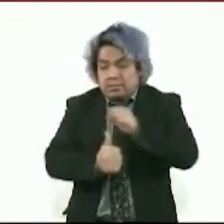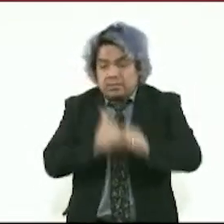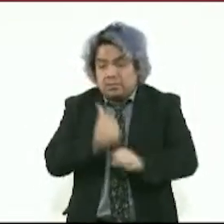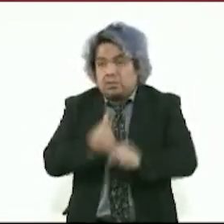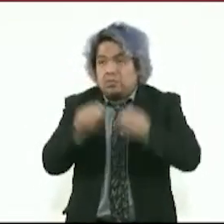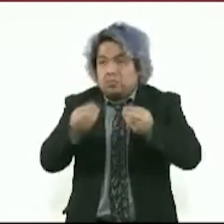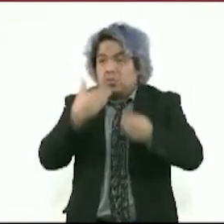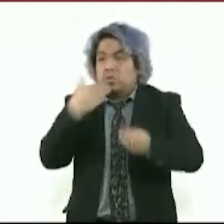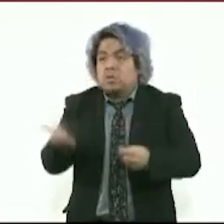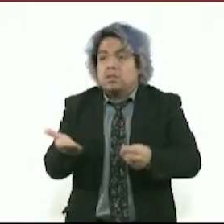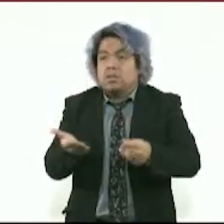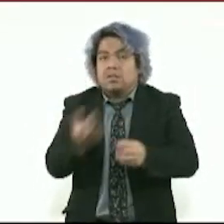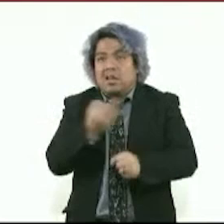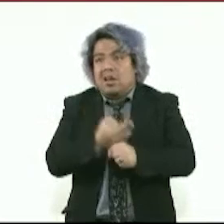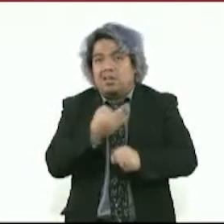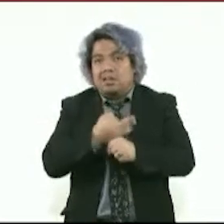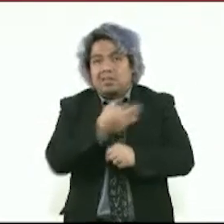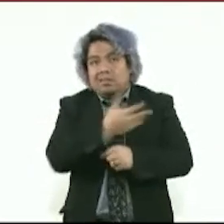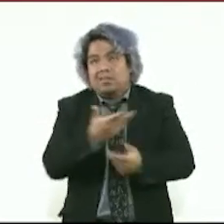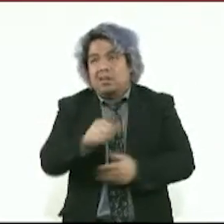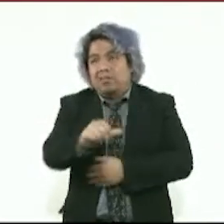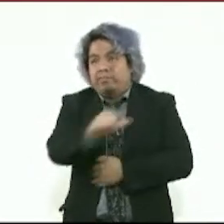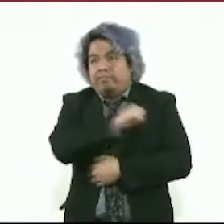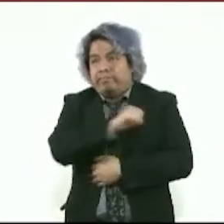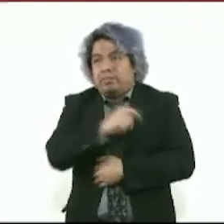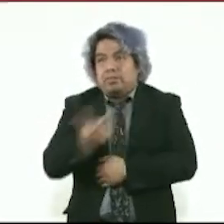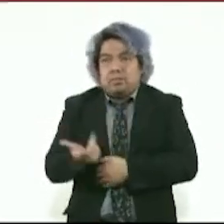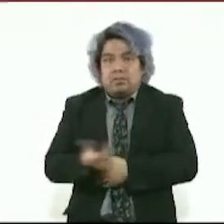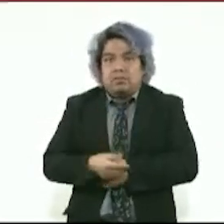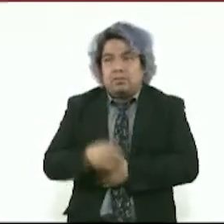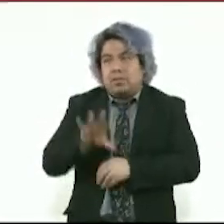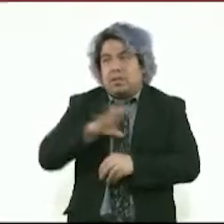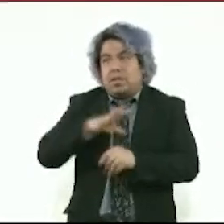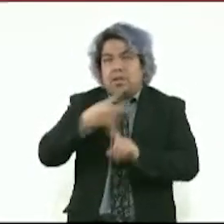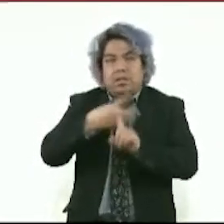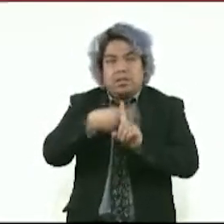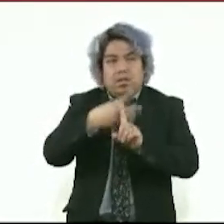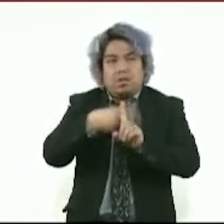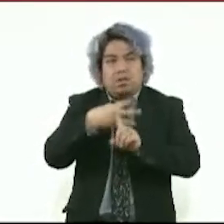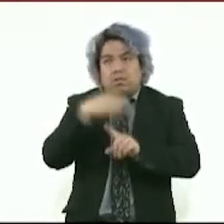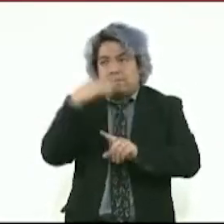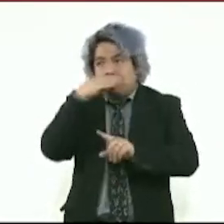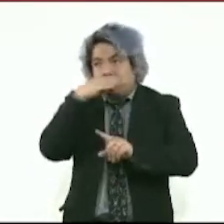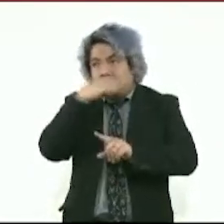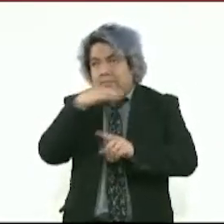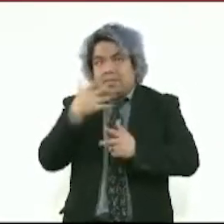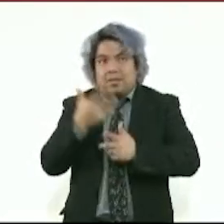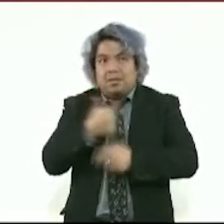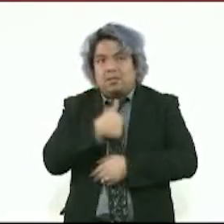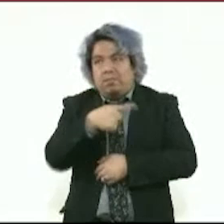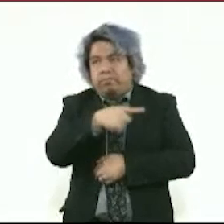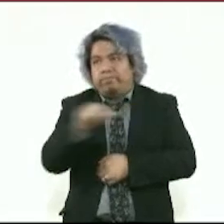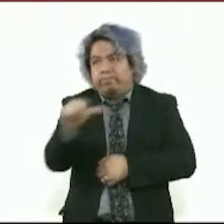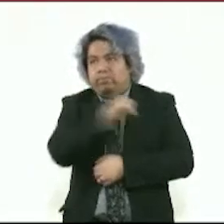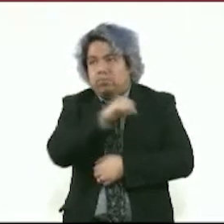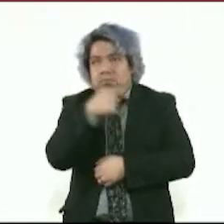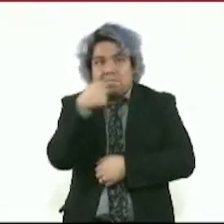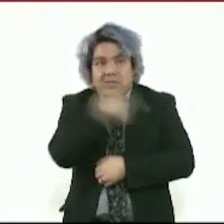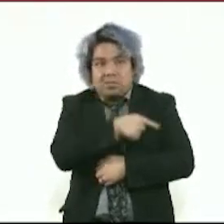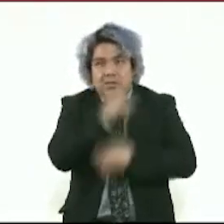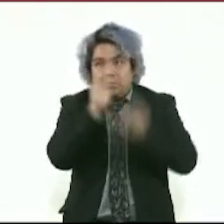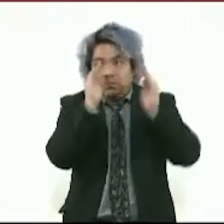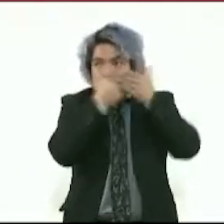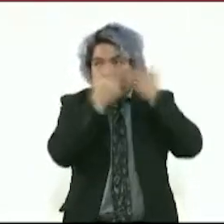Abundó que hubo un conclave de altos jerarcas del Partido Conservador y de otros personajes en cuya reunión